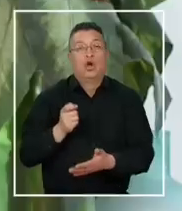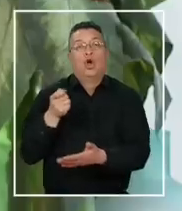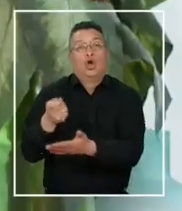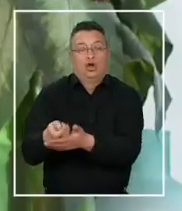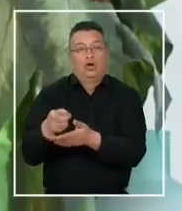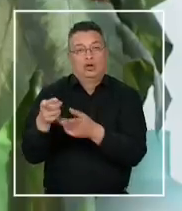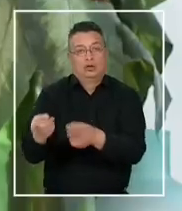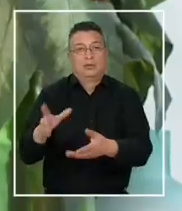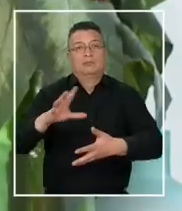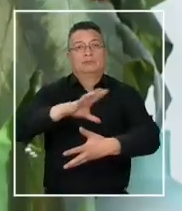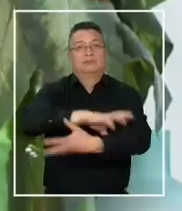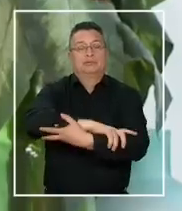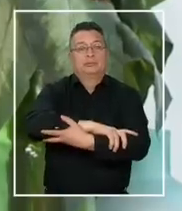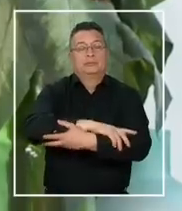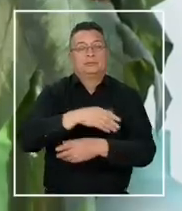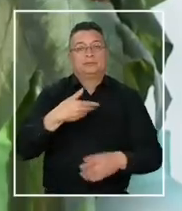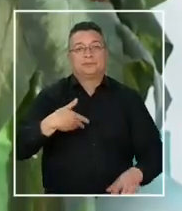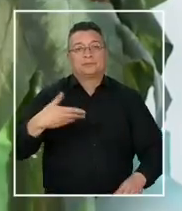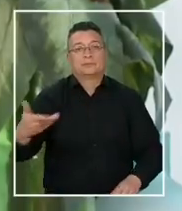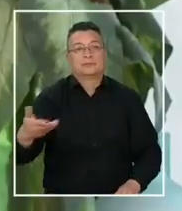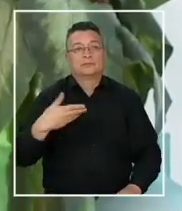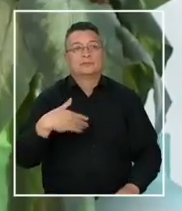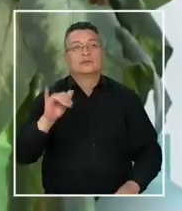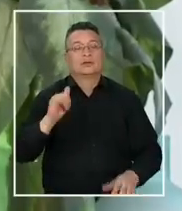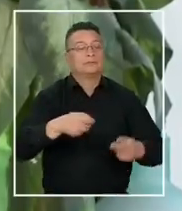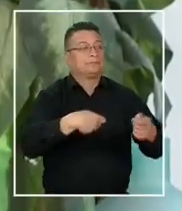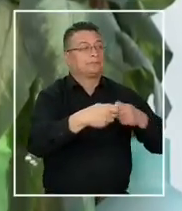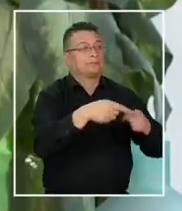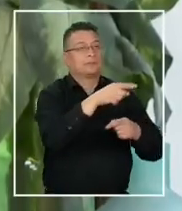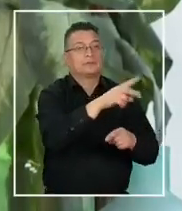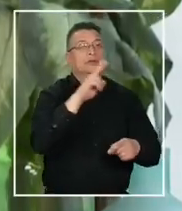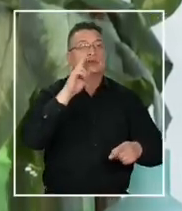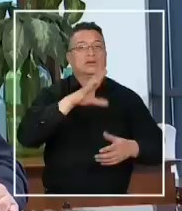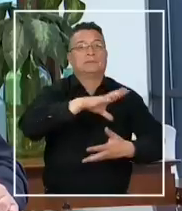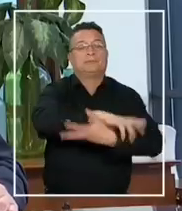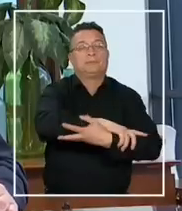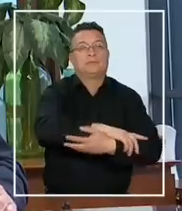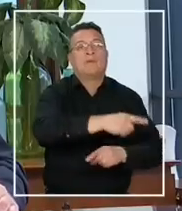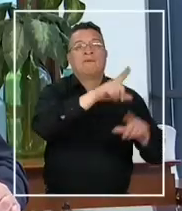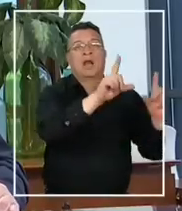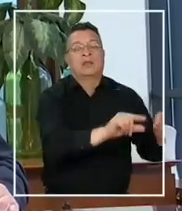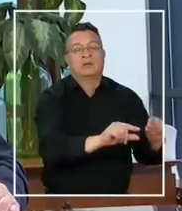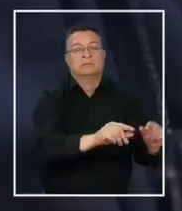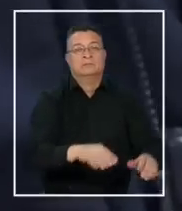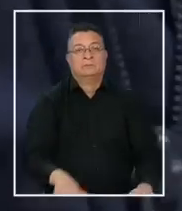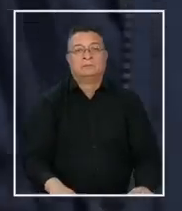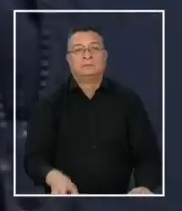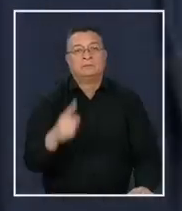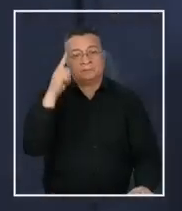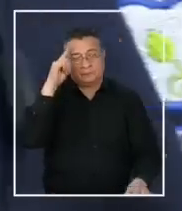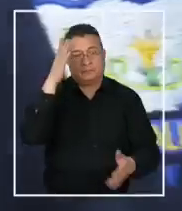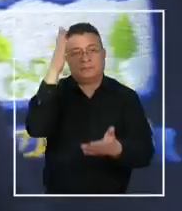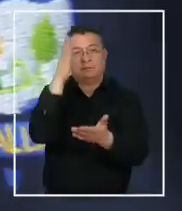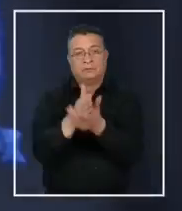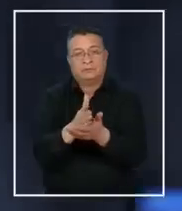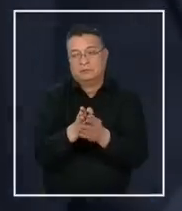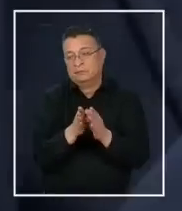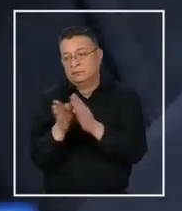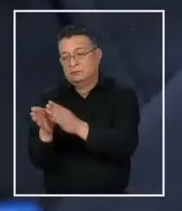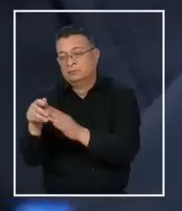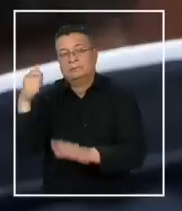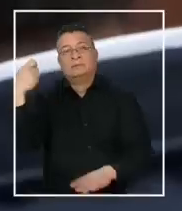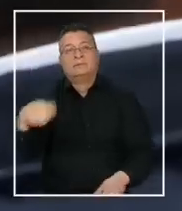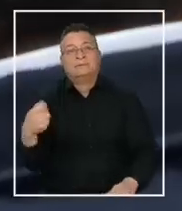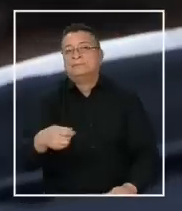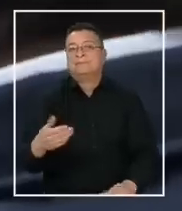convenio marco que comprando en el mercado sin convenio marco. Aseguran sentirse obligados a comprar la alternativa